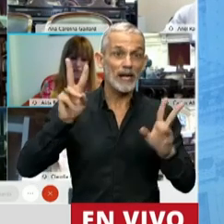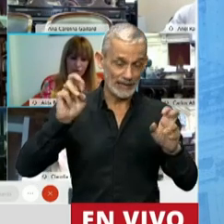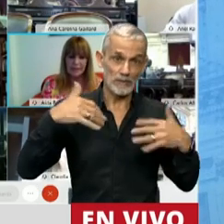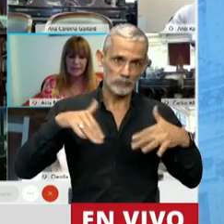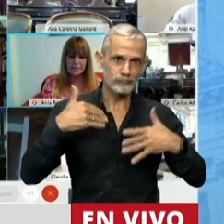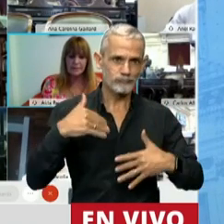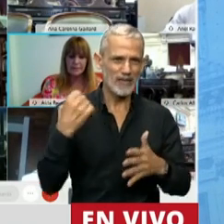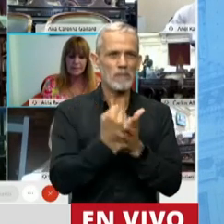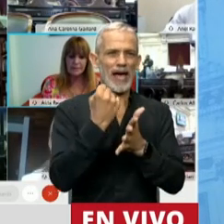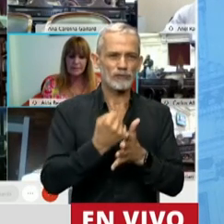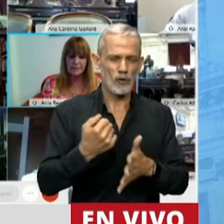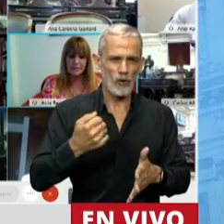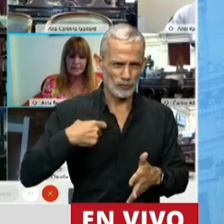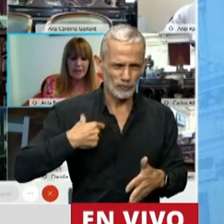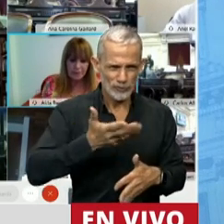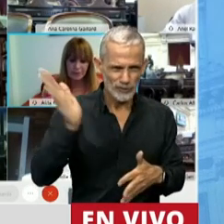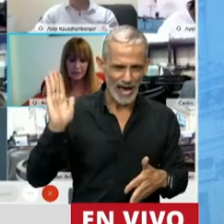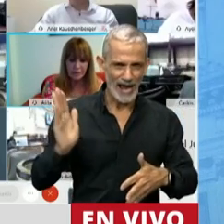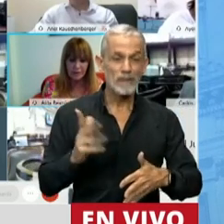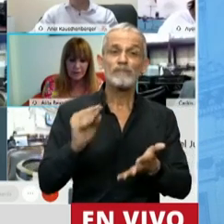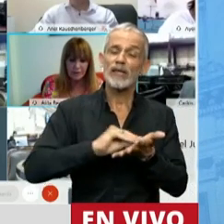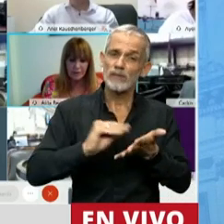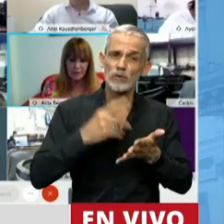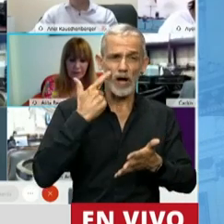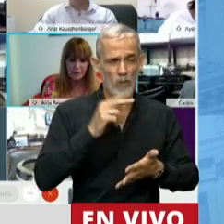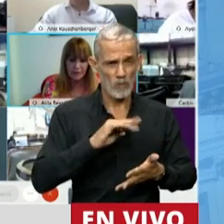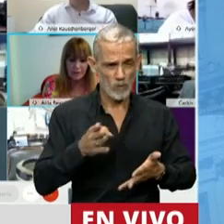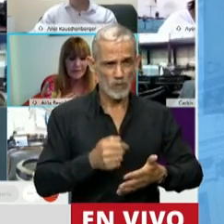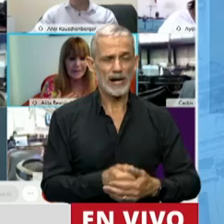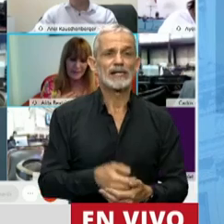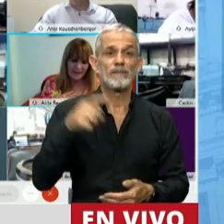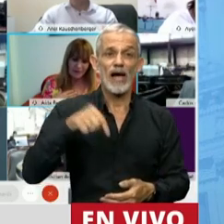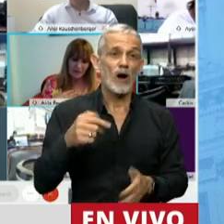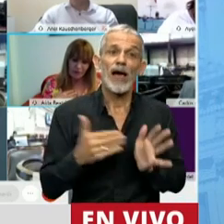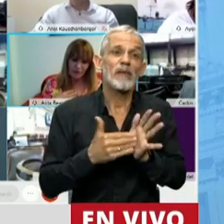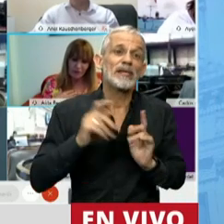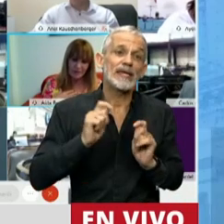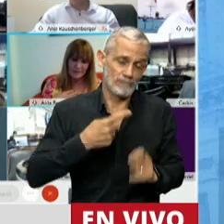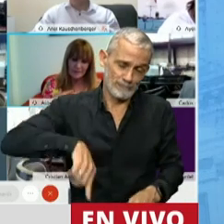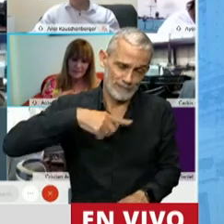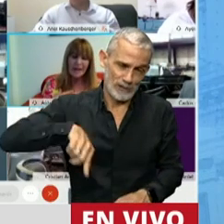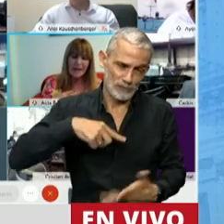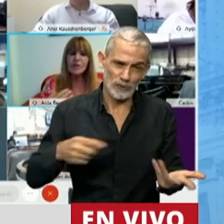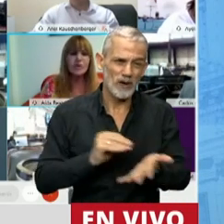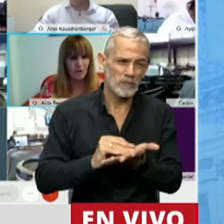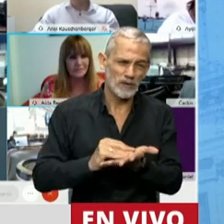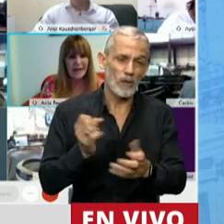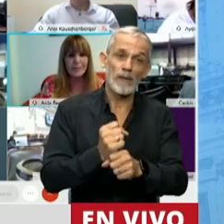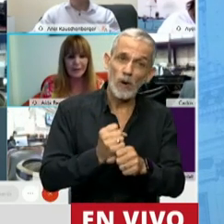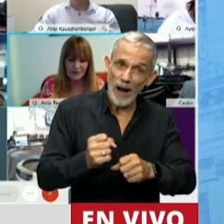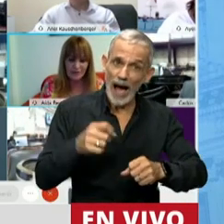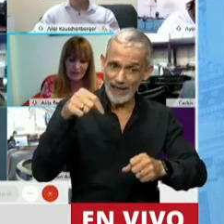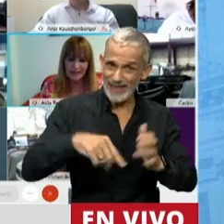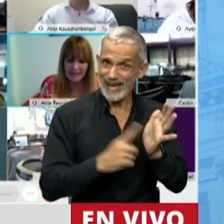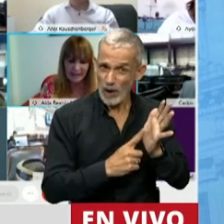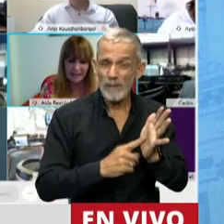impacto social. Señores diputados, ahora depende de nosotros. No solo la